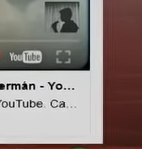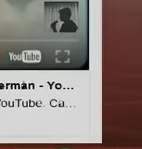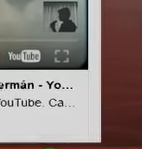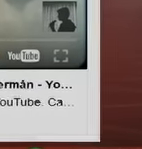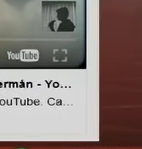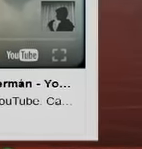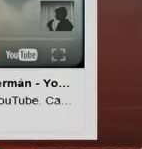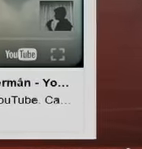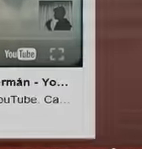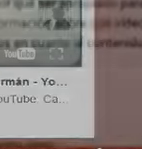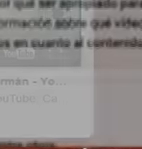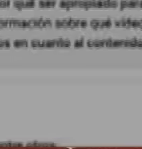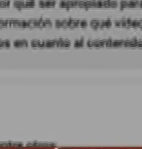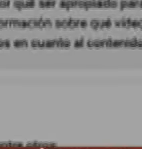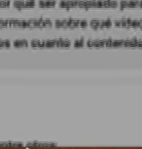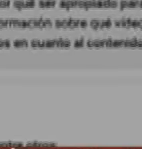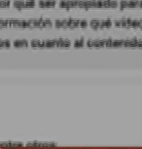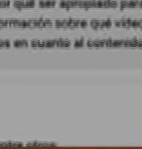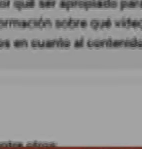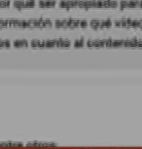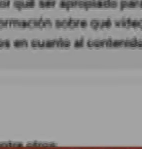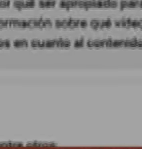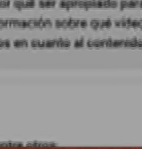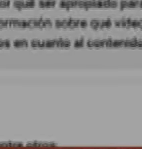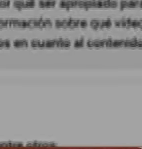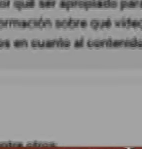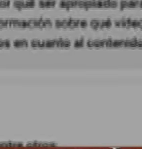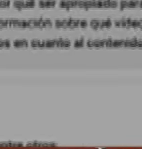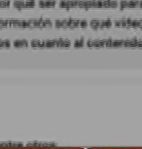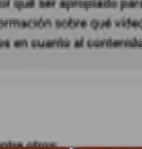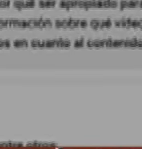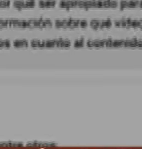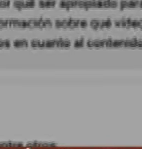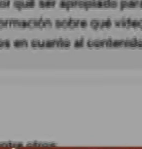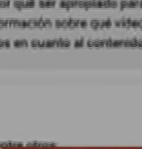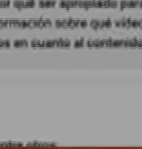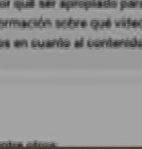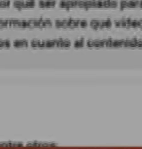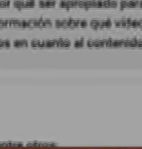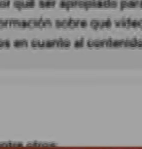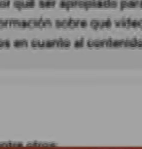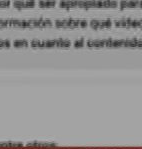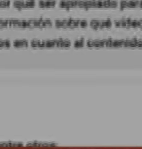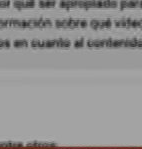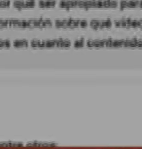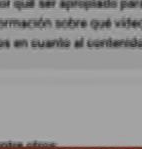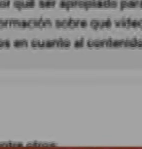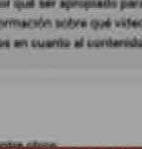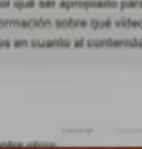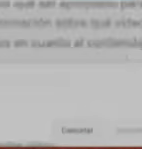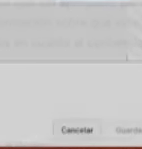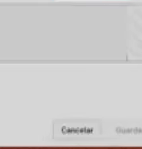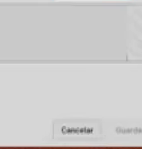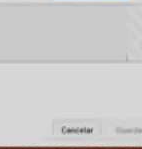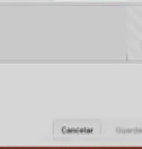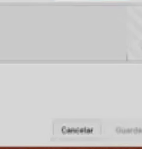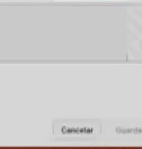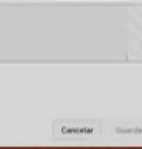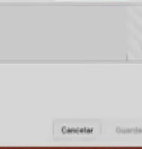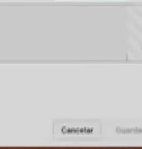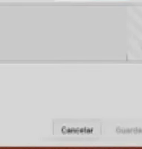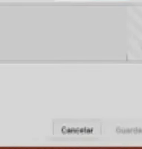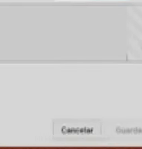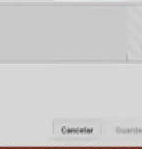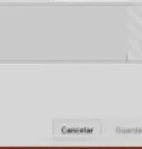recibir un pago por parte de Google Por la creación de sus videos Por ejemplo, hacer referencias a temas